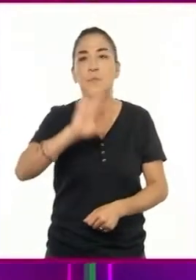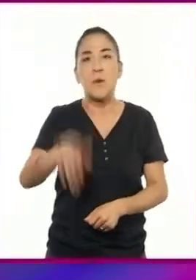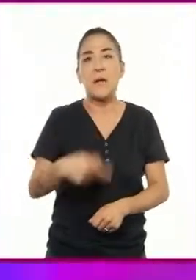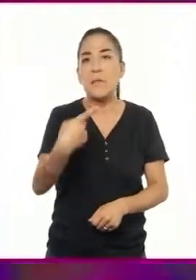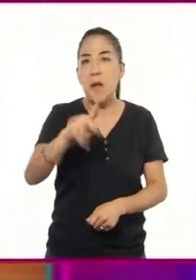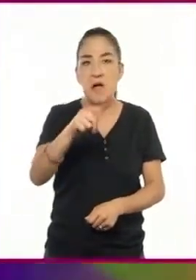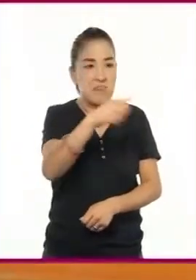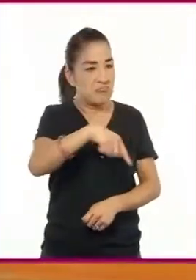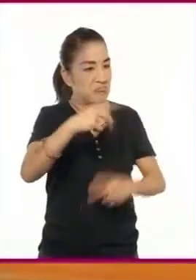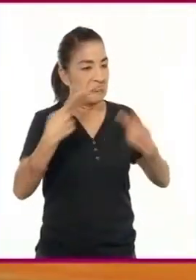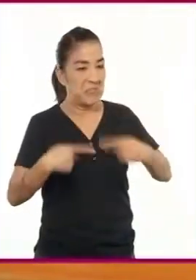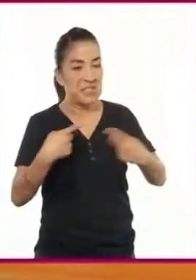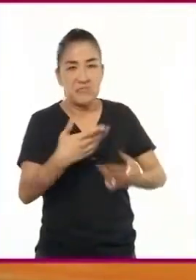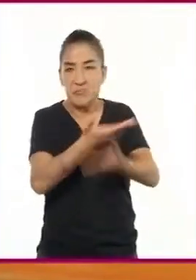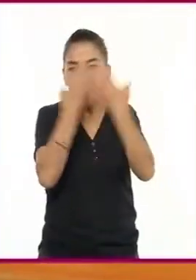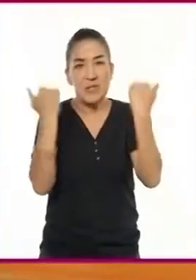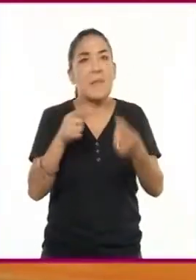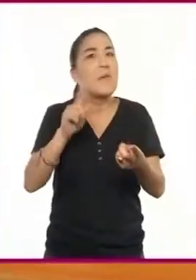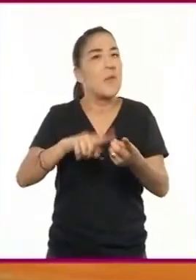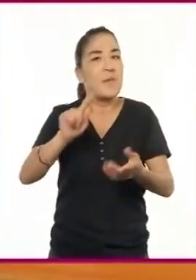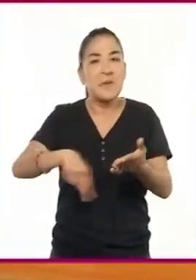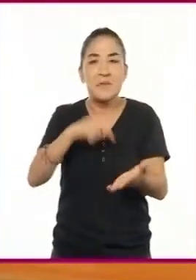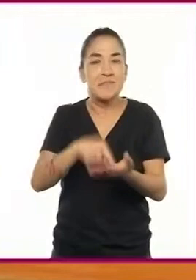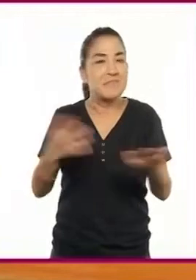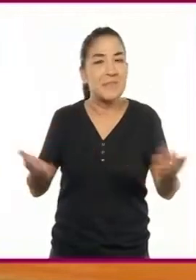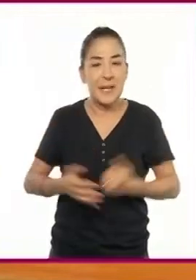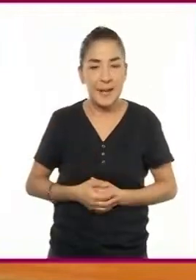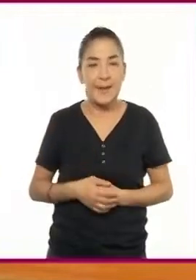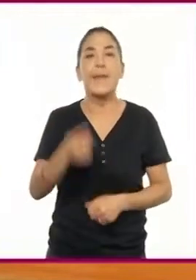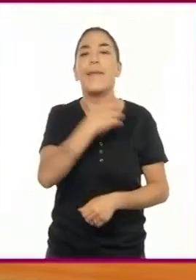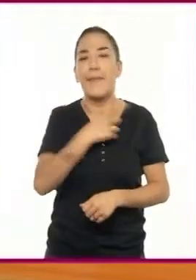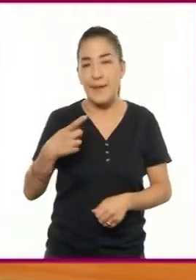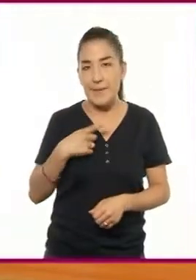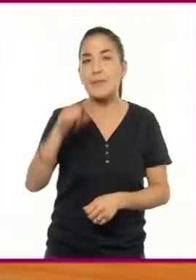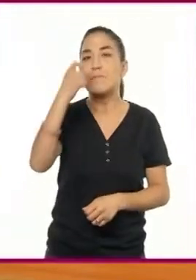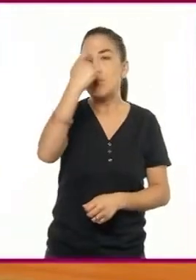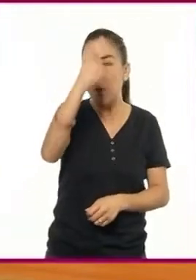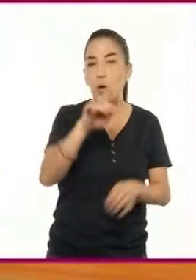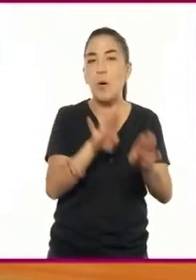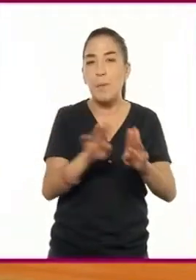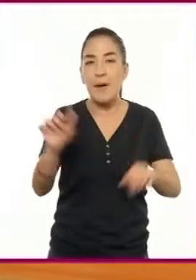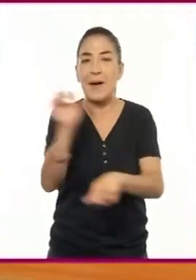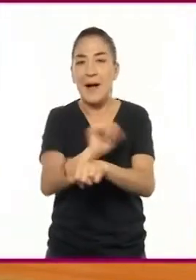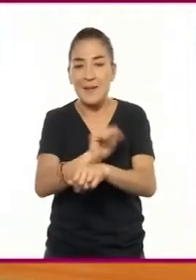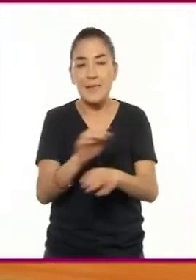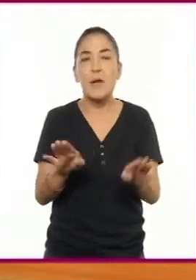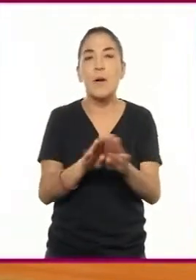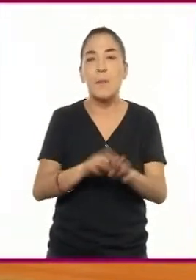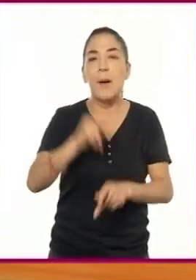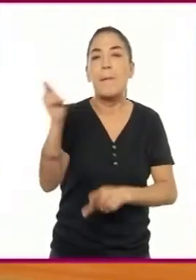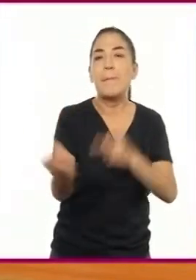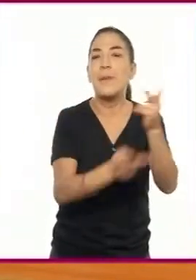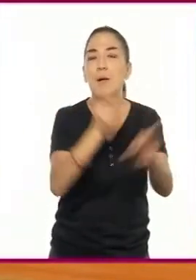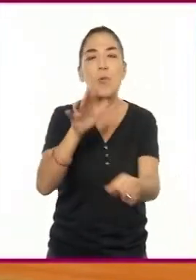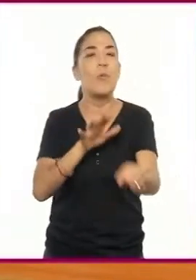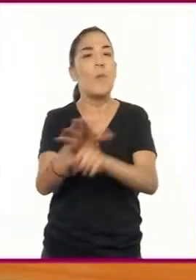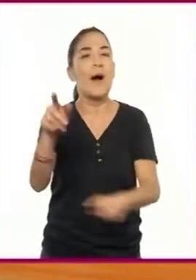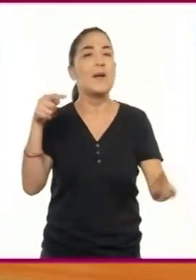Para adaptar esta acción, hay que crear un par de personajes donde se visibilice que el protagonista pregunta sobre su objetivo.